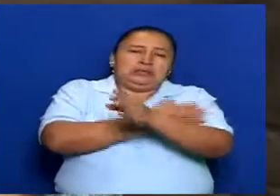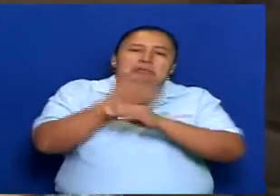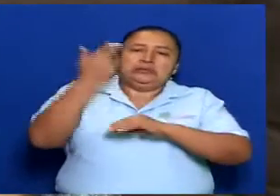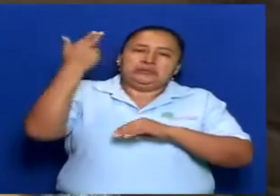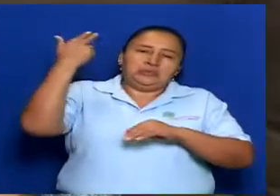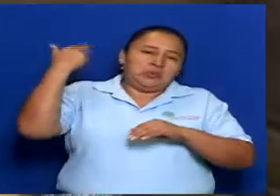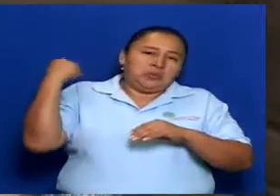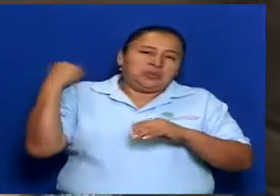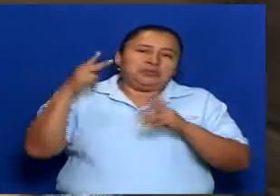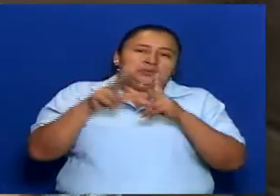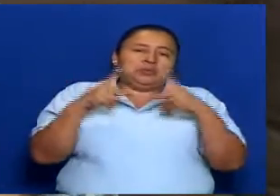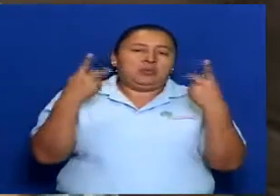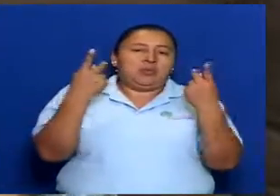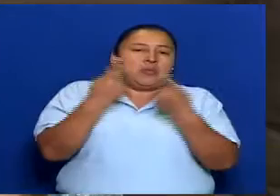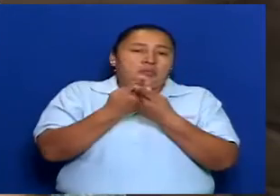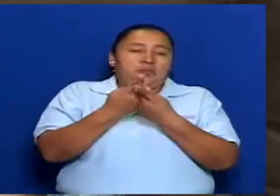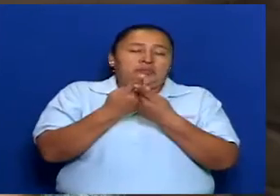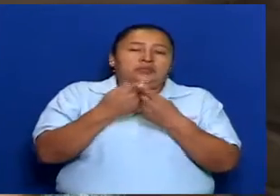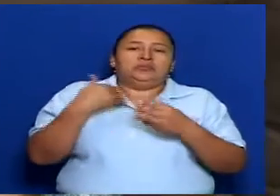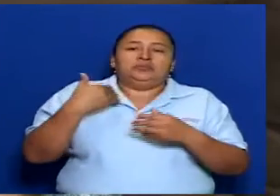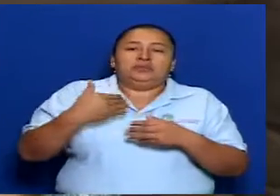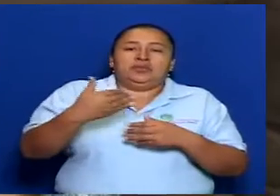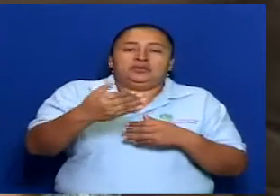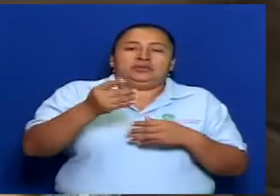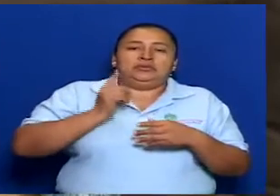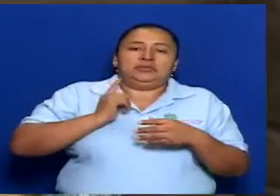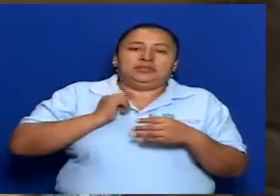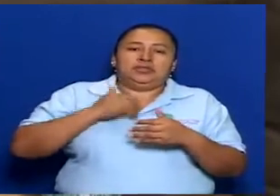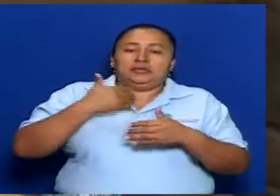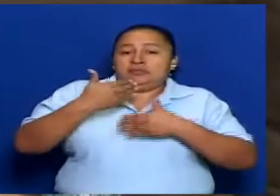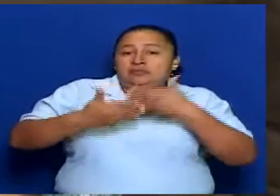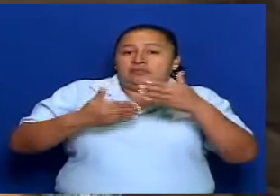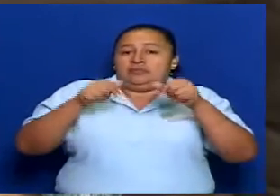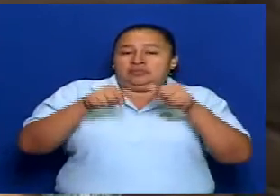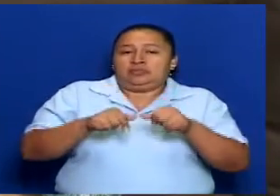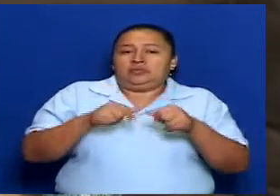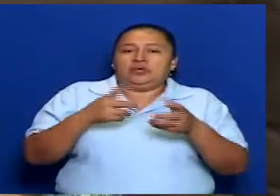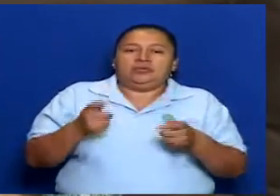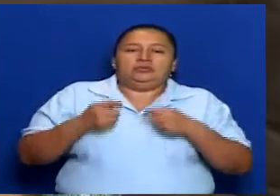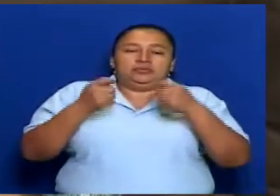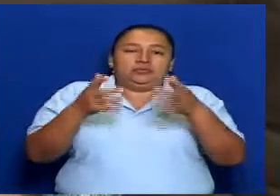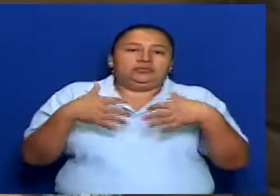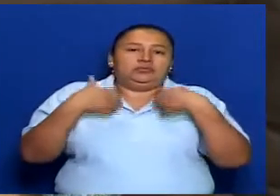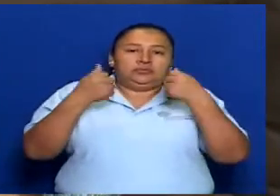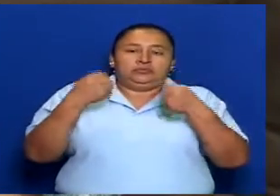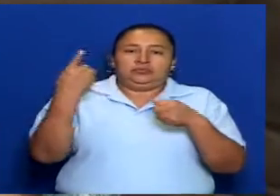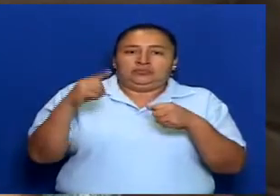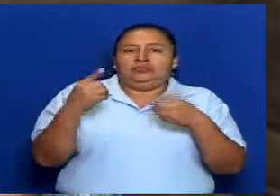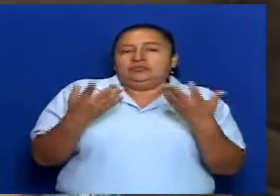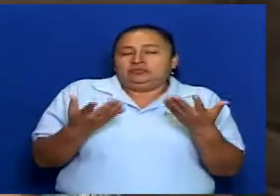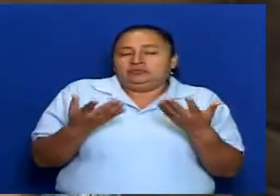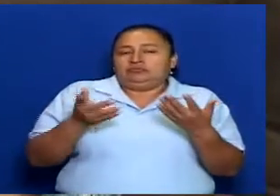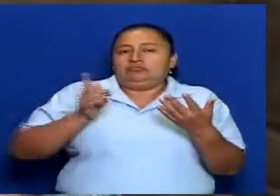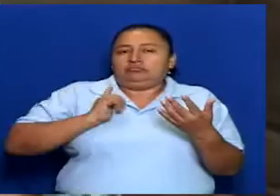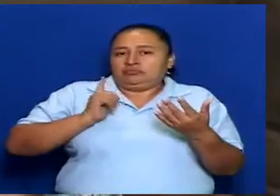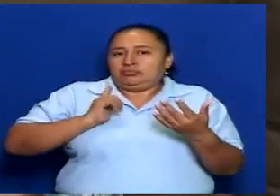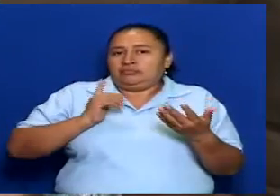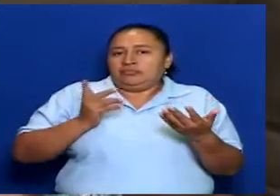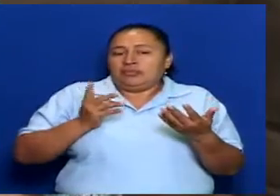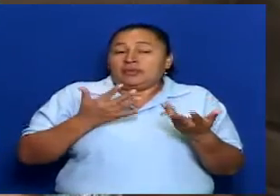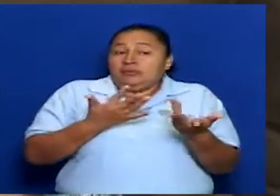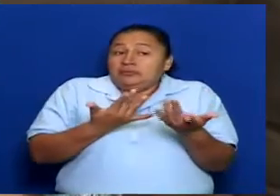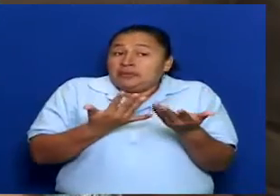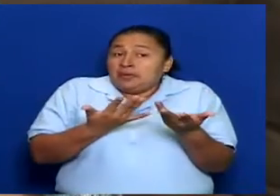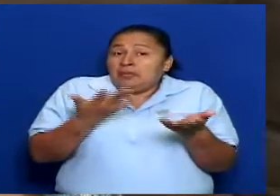históricos de los pueblos y los avances que se ha tenido en la restitución de derechos. Entonces,